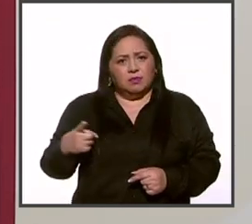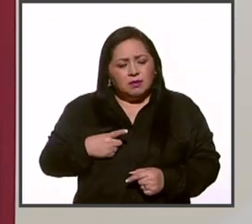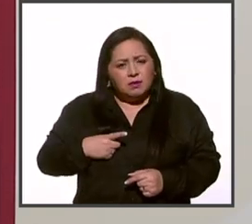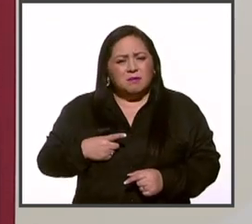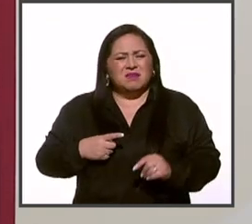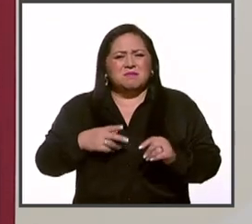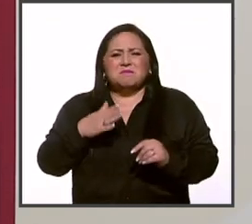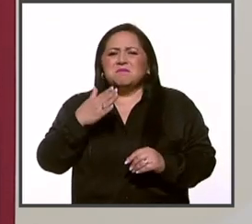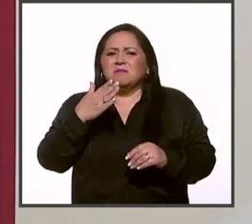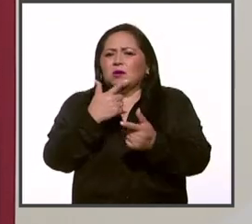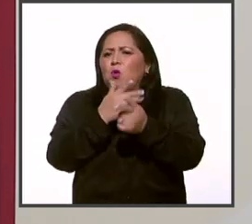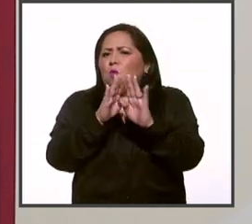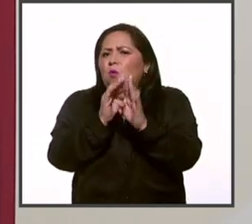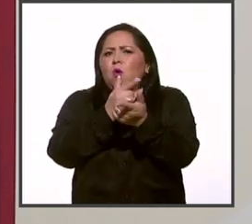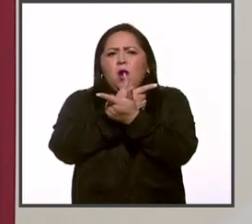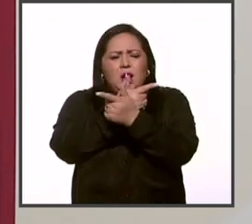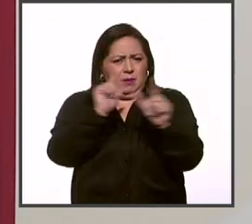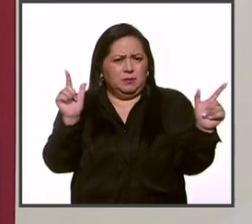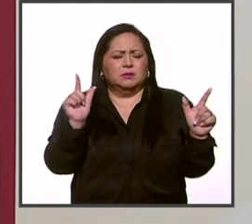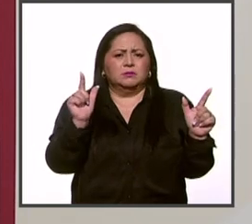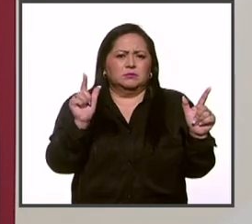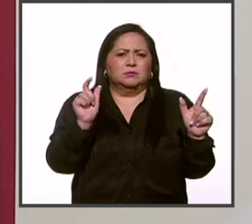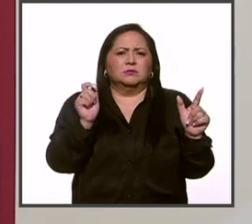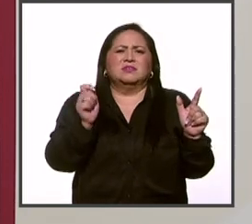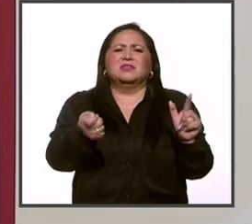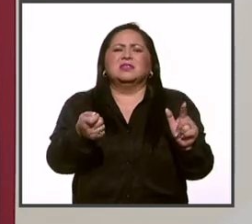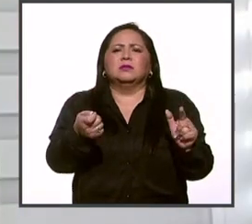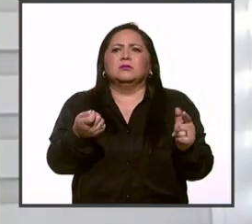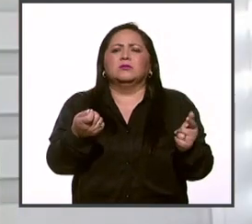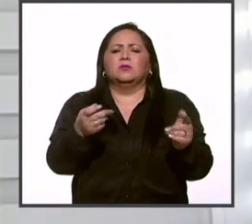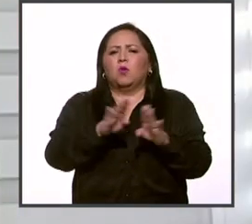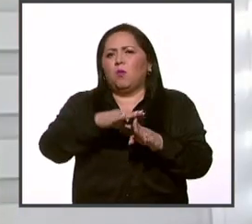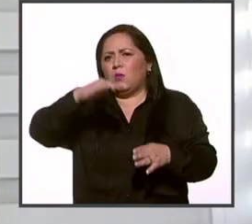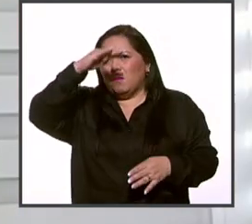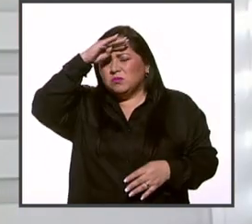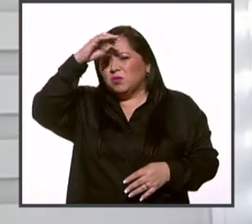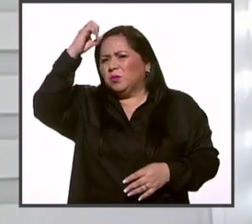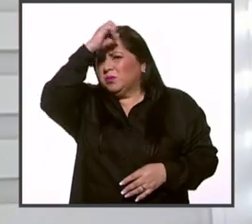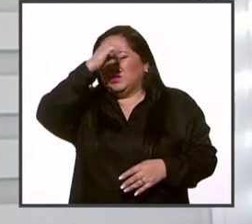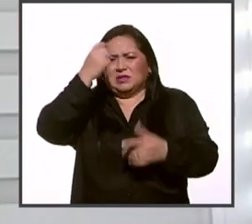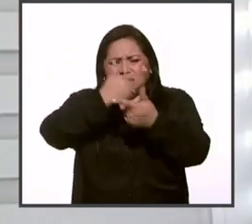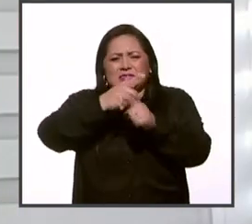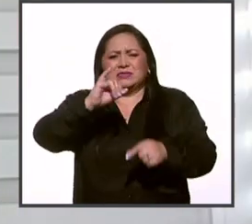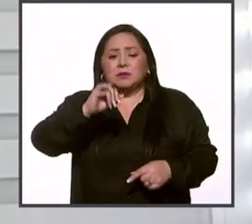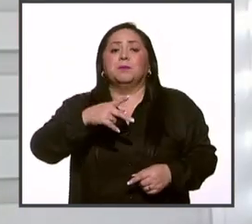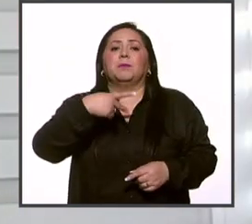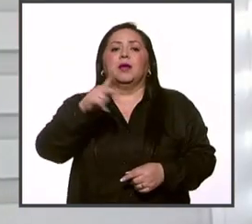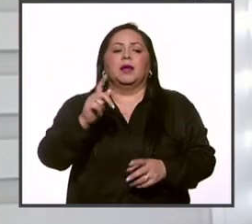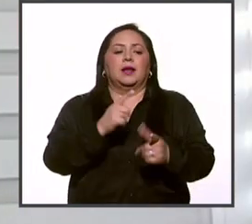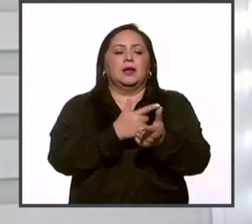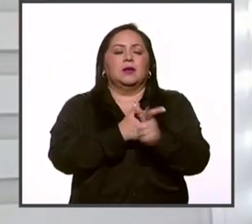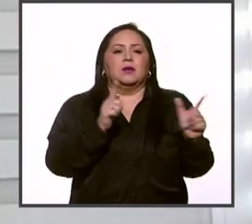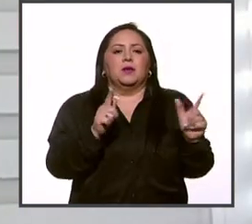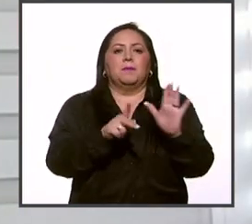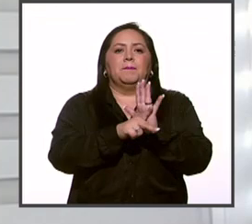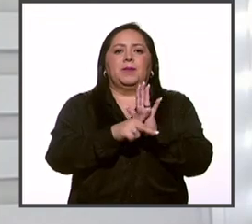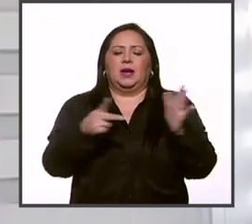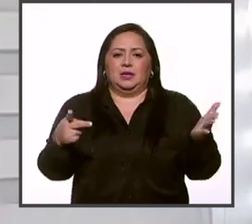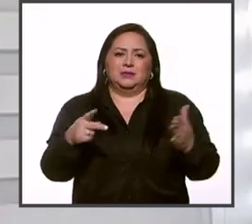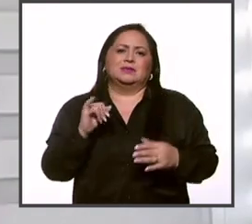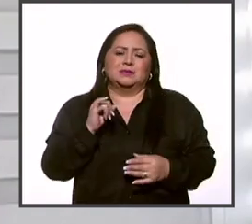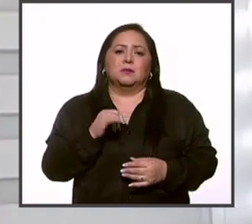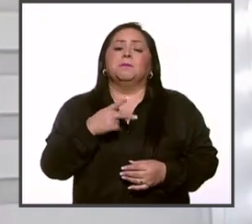absoluta libertad a la libertad de pensamiento, a la libertad de prensa.